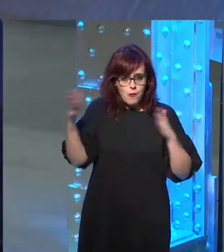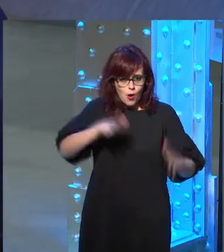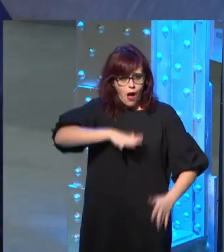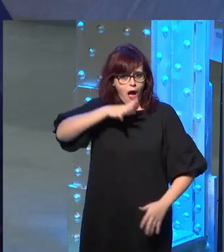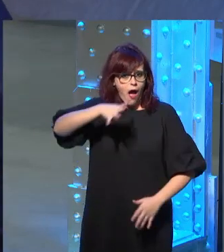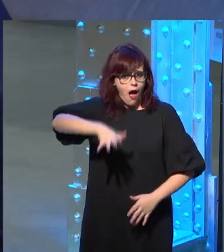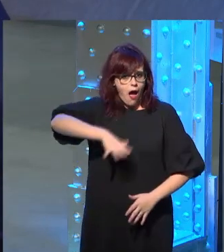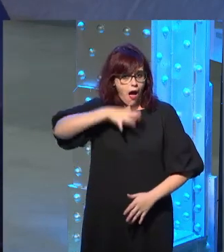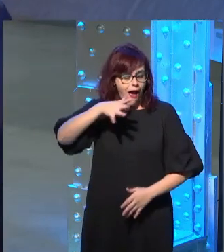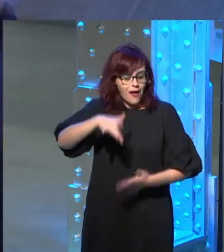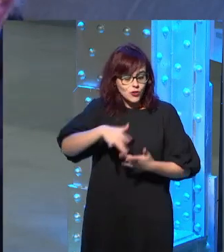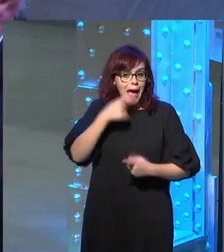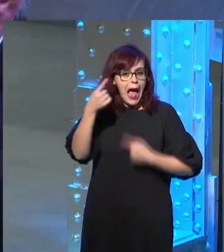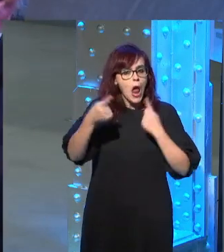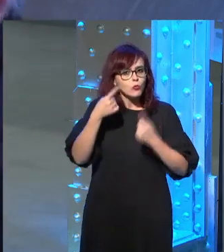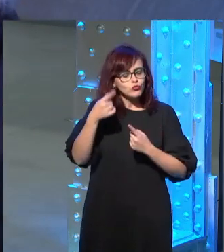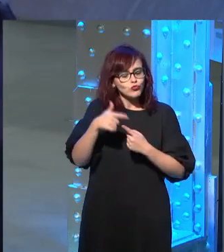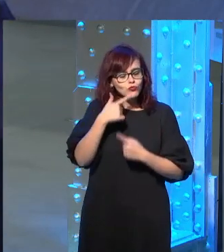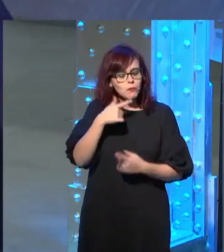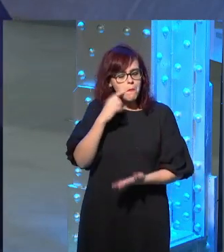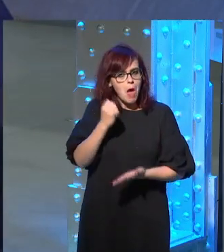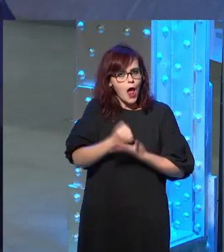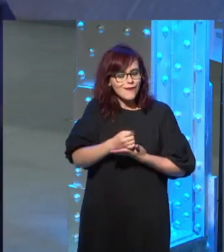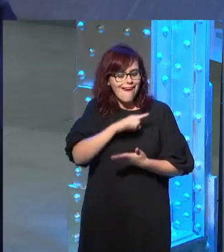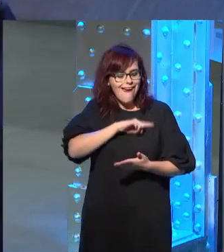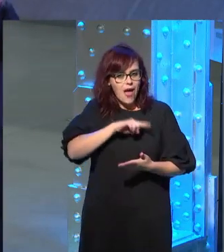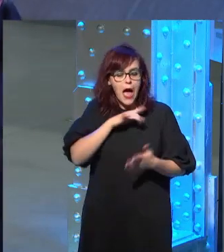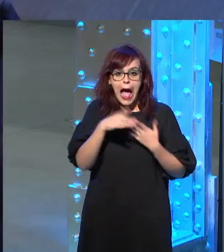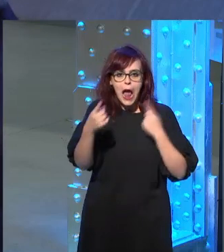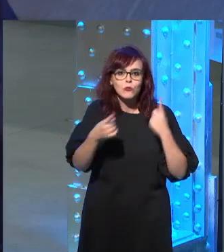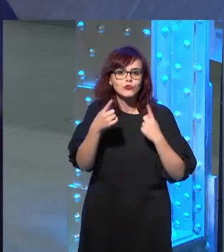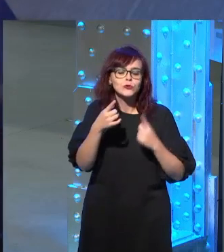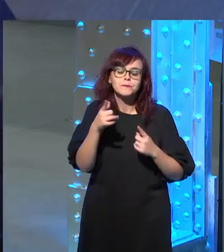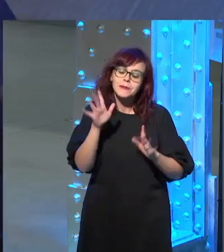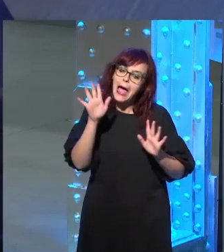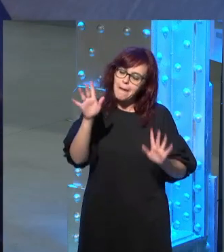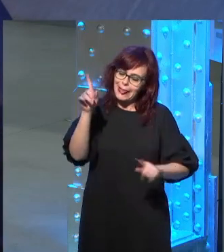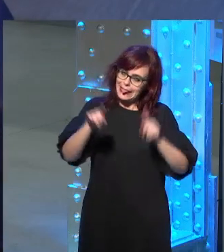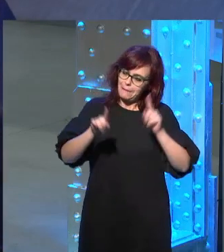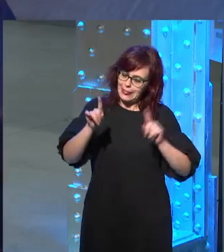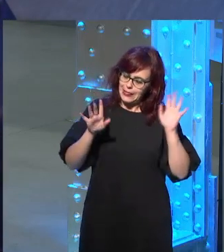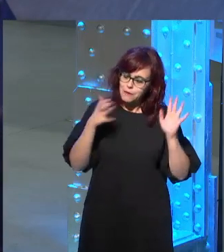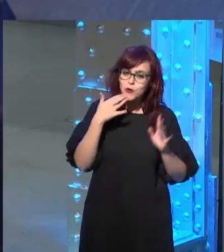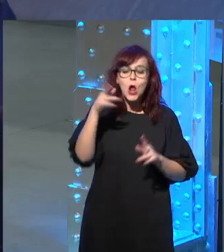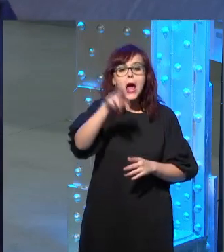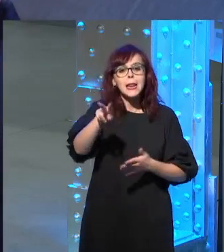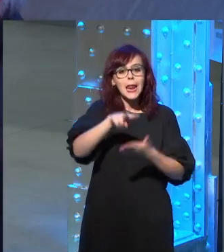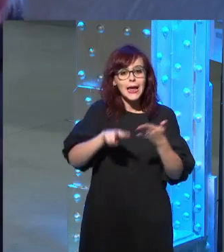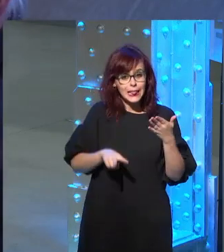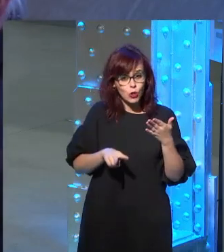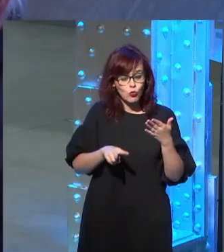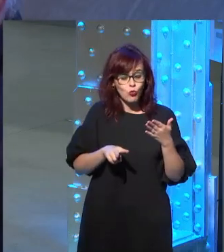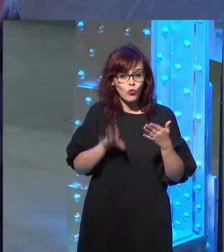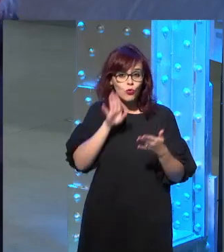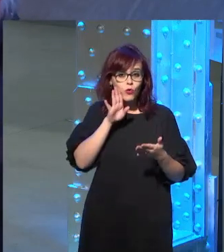dejaron una huella con algunas excepciones hay algunos que no quiero que se me caigan por ejemplo nunca he releído a Víctor